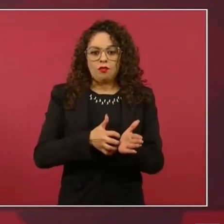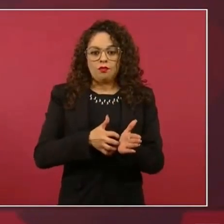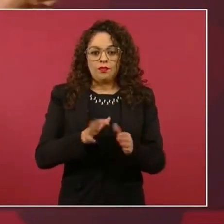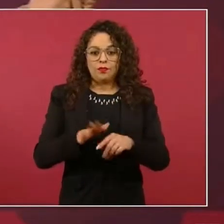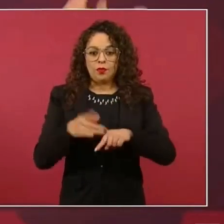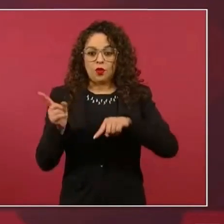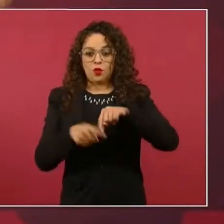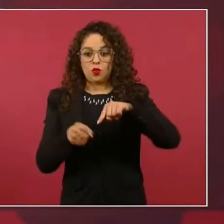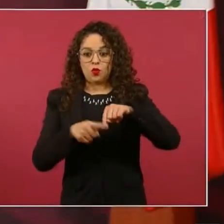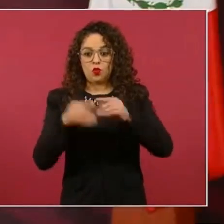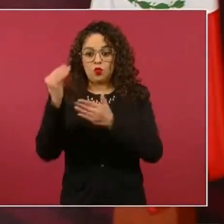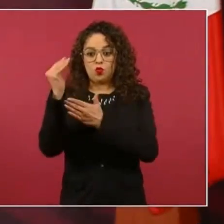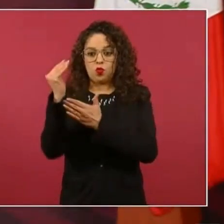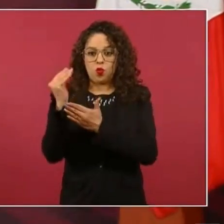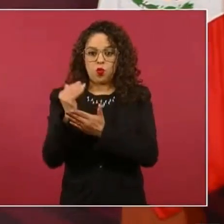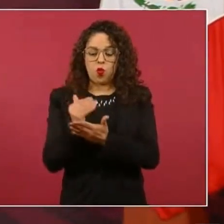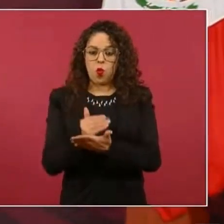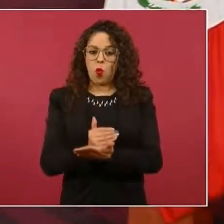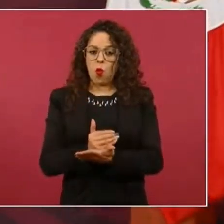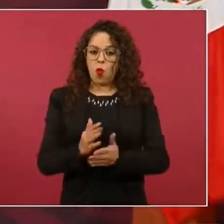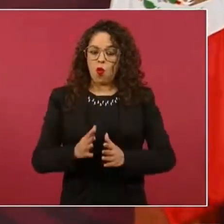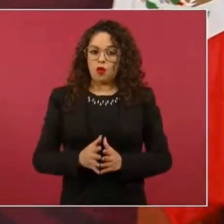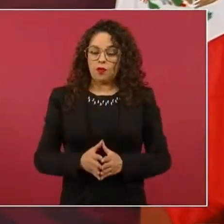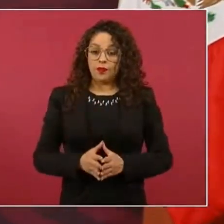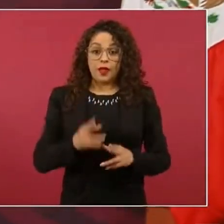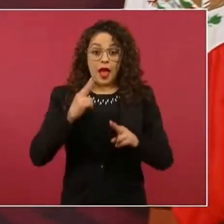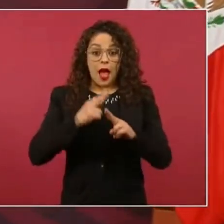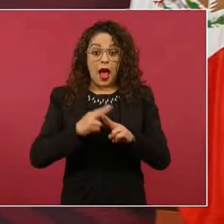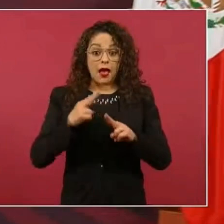bueno lo de la publicidad